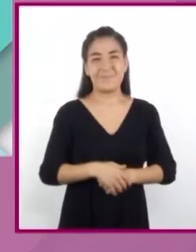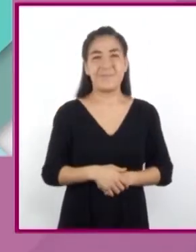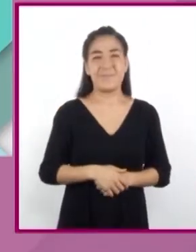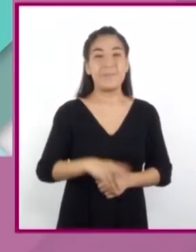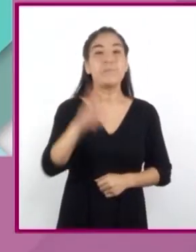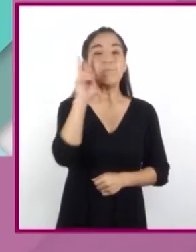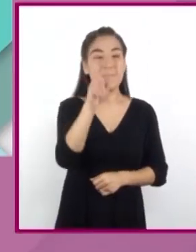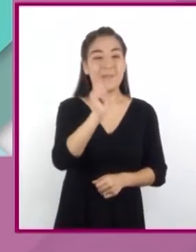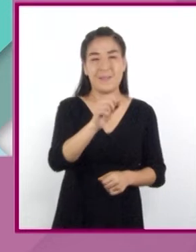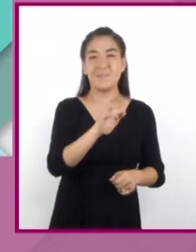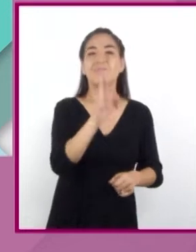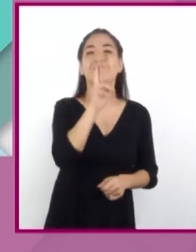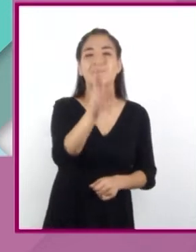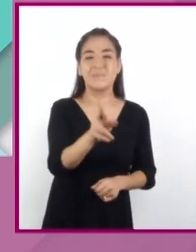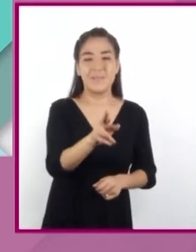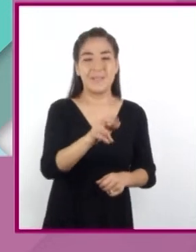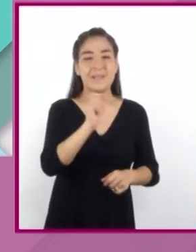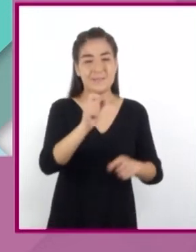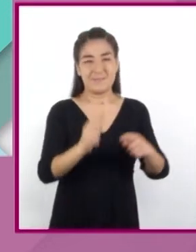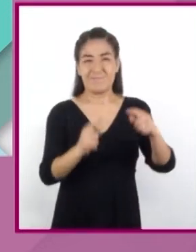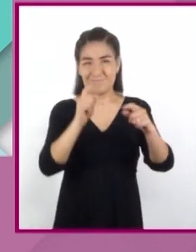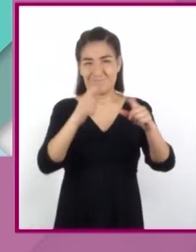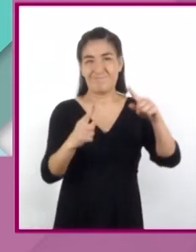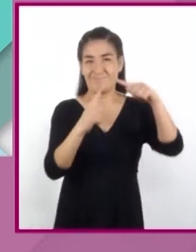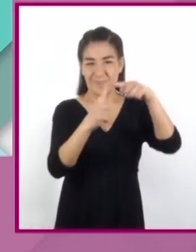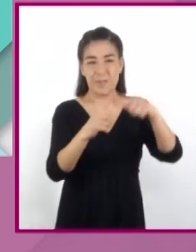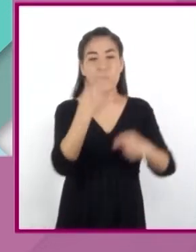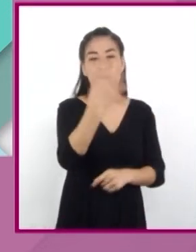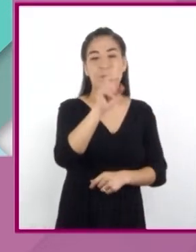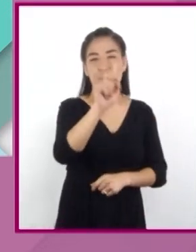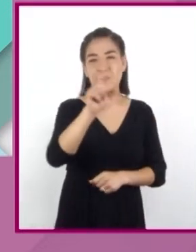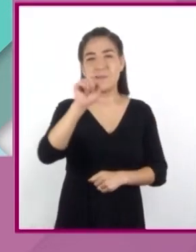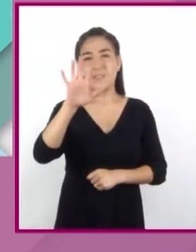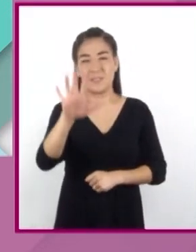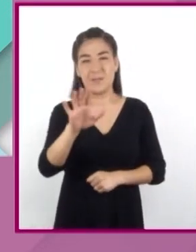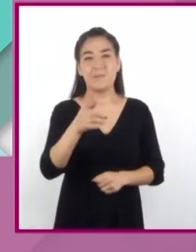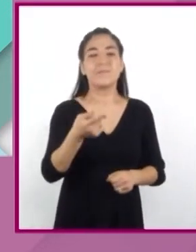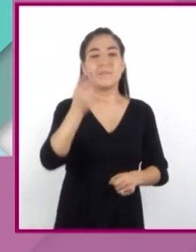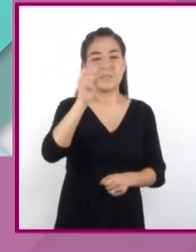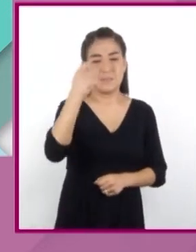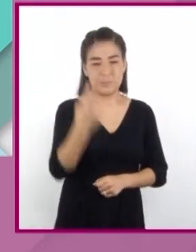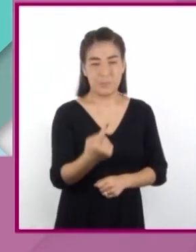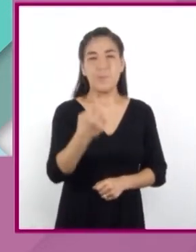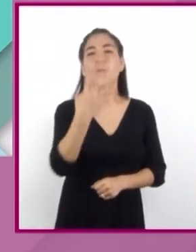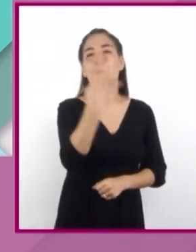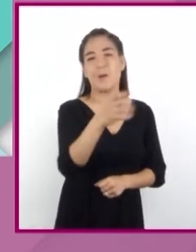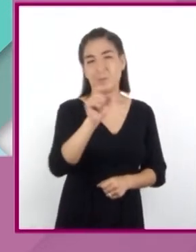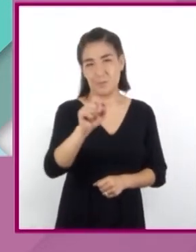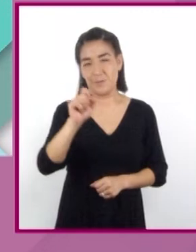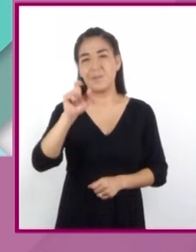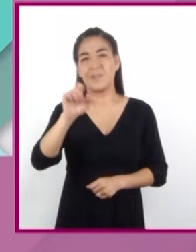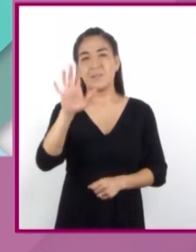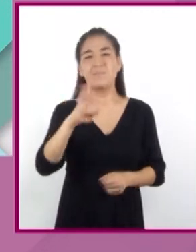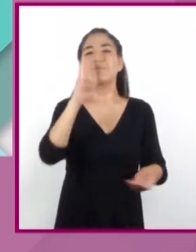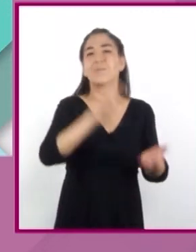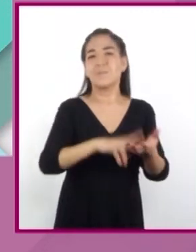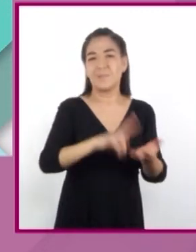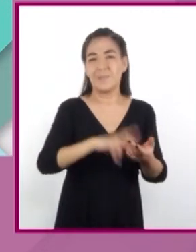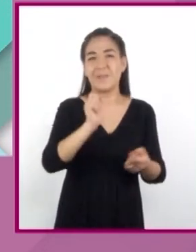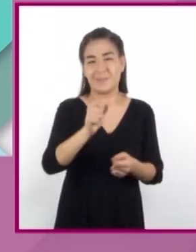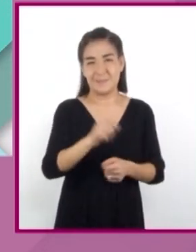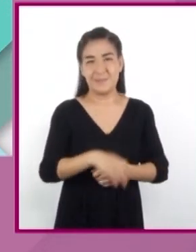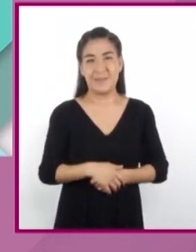Veamos el resultado de dividir 4.25 entre 1. Es 4.25, por ser el valor unitario.